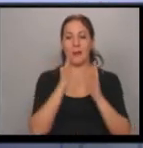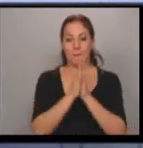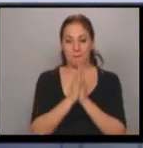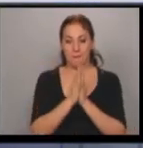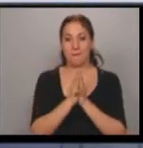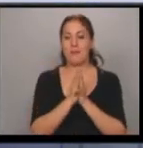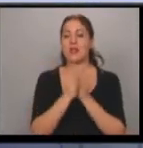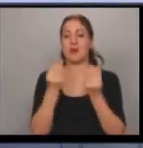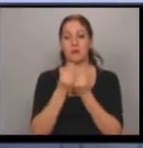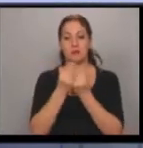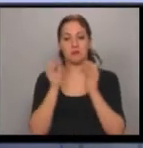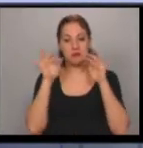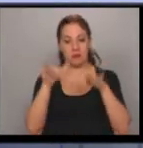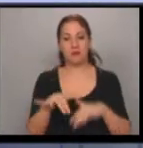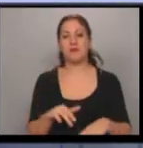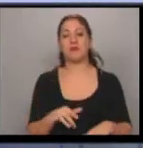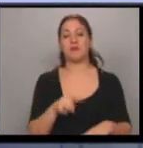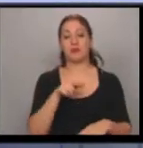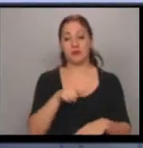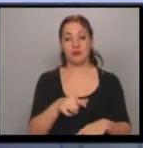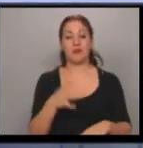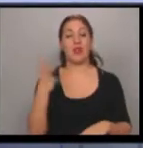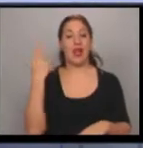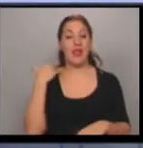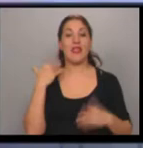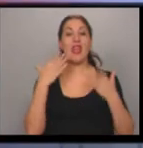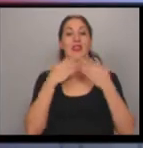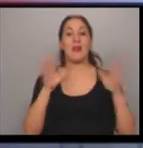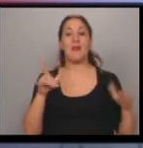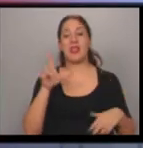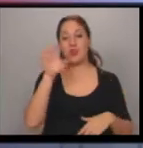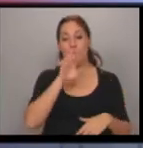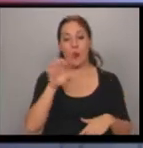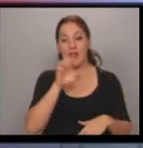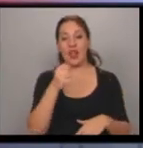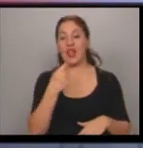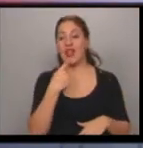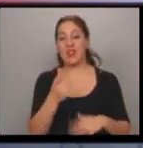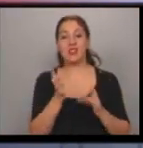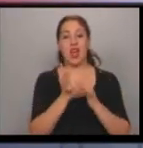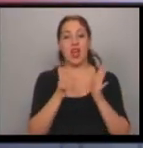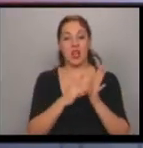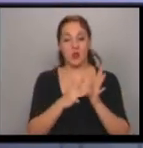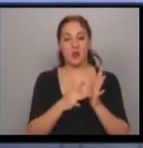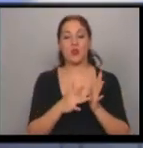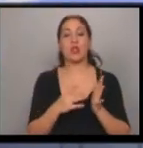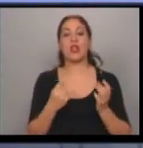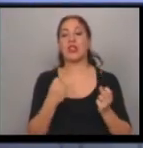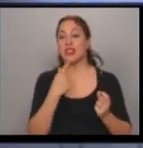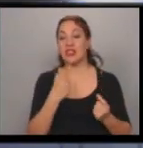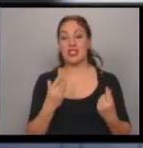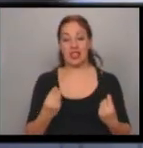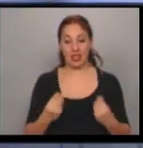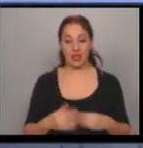una multitud, el primer grito de la independencia de Ecuador con lo que le planteaba Jesús a los discípulos. Y le dijo que, por lo